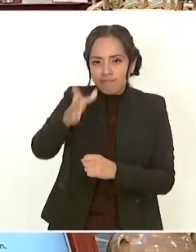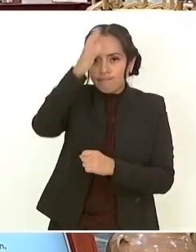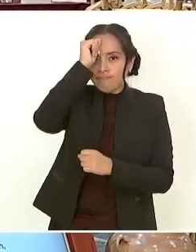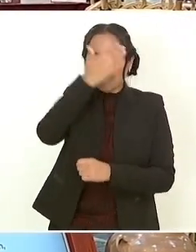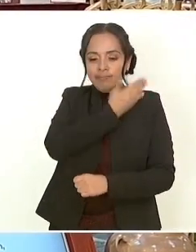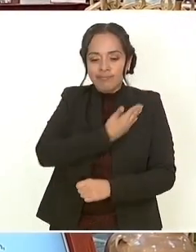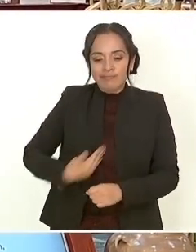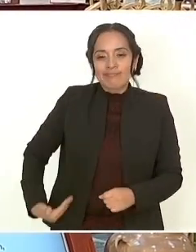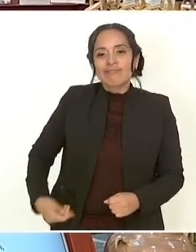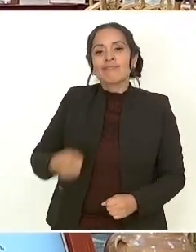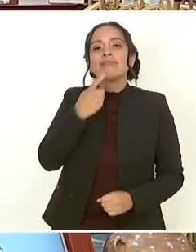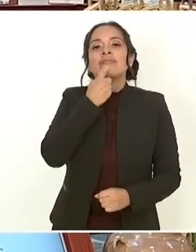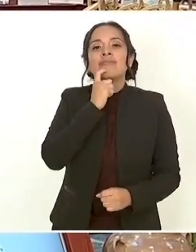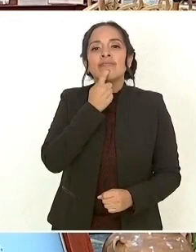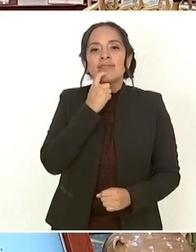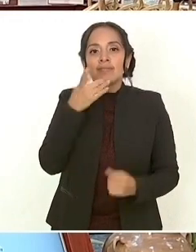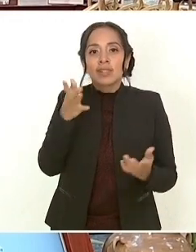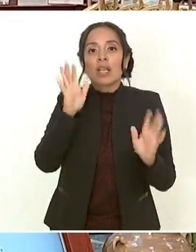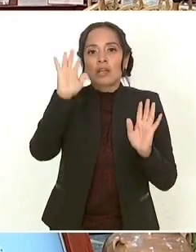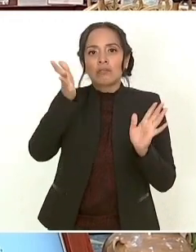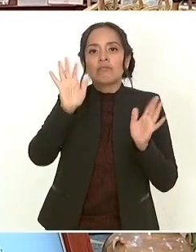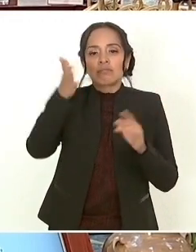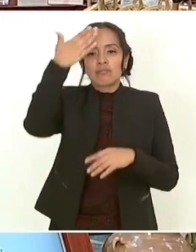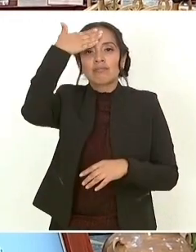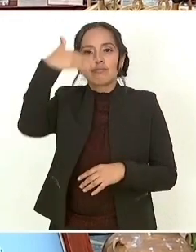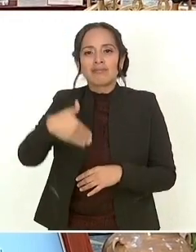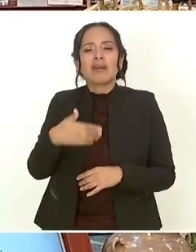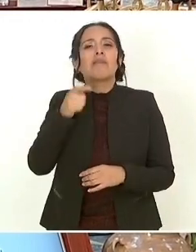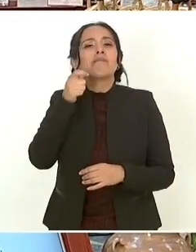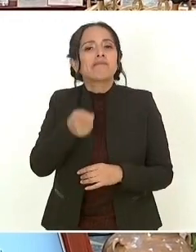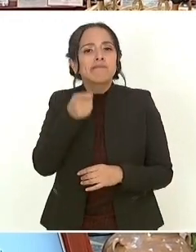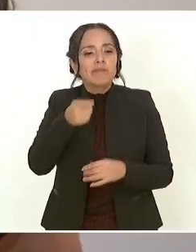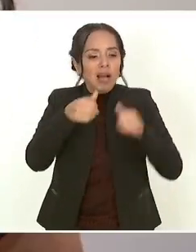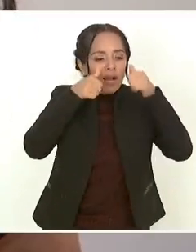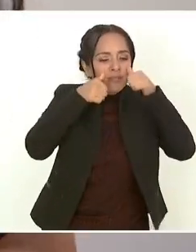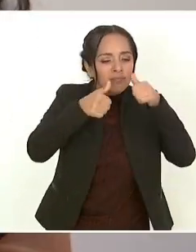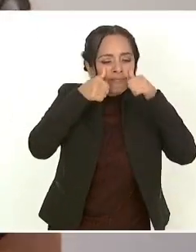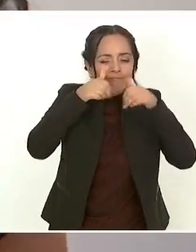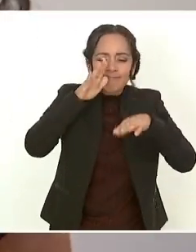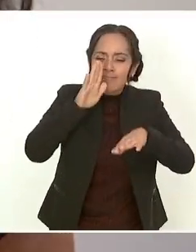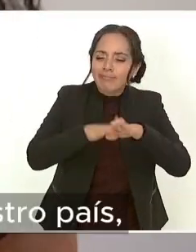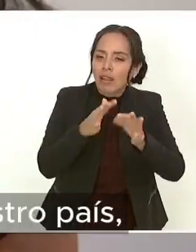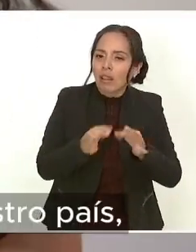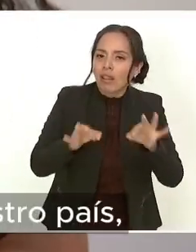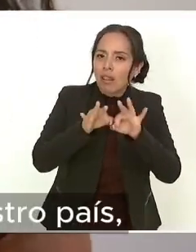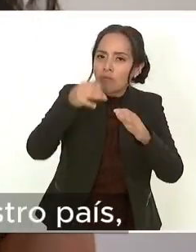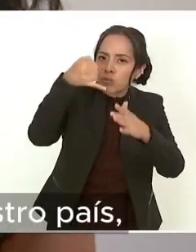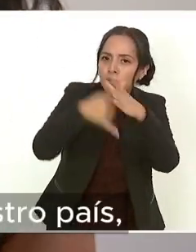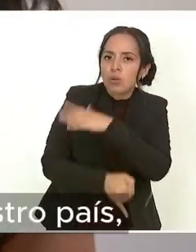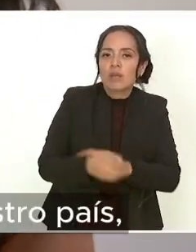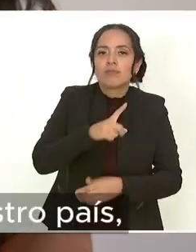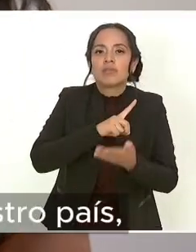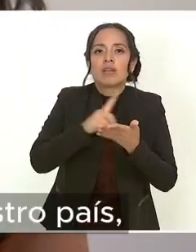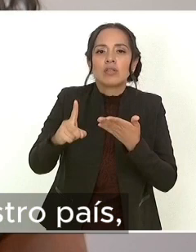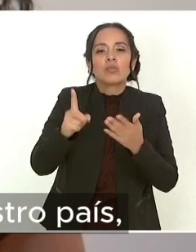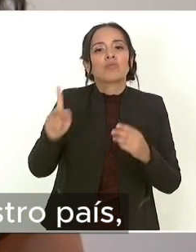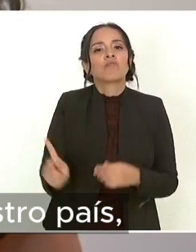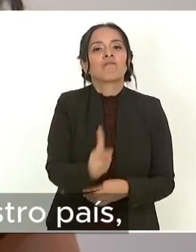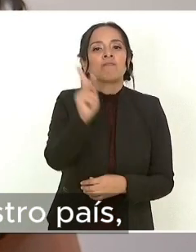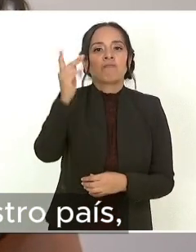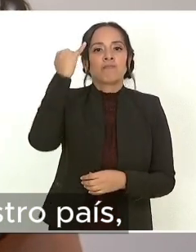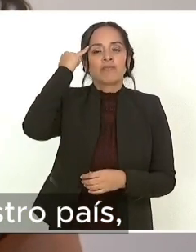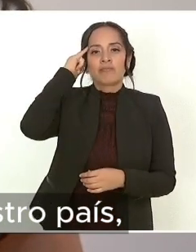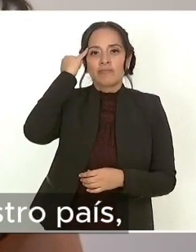Andrés Manuel López Obrador, como ustedes saben, fue atender de manera prioritaria los derechos de los pueblos